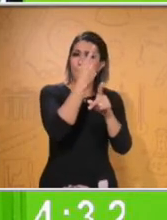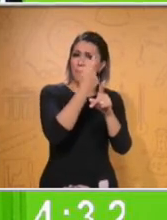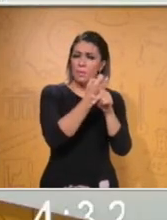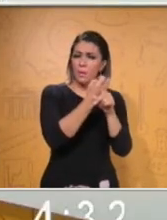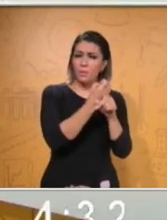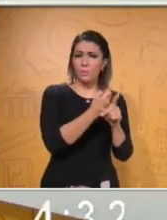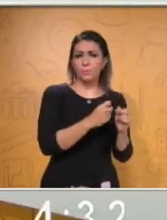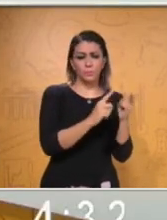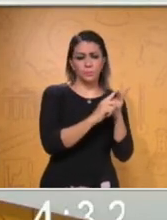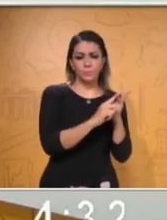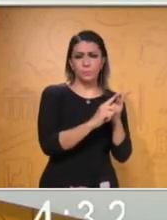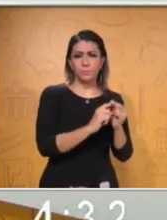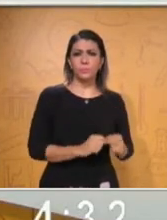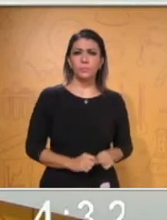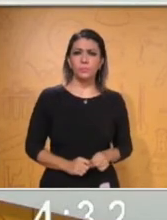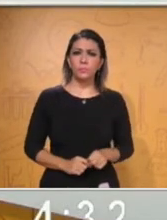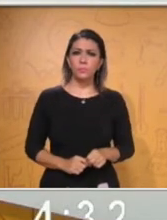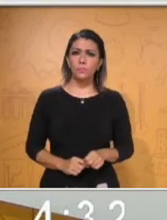Dice aquí.